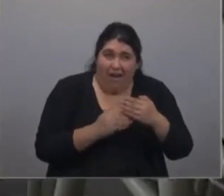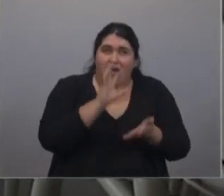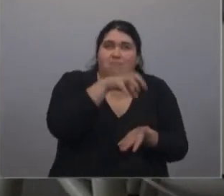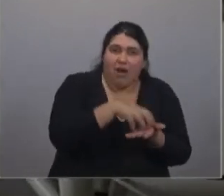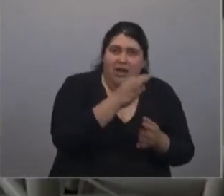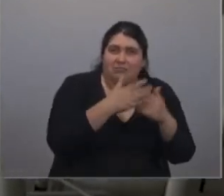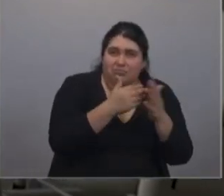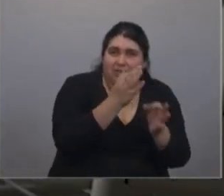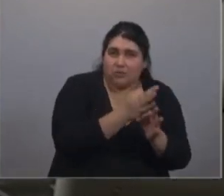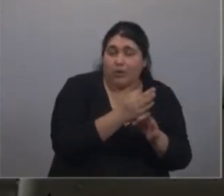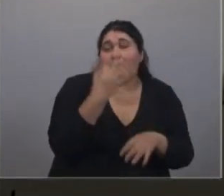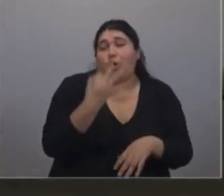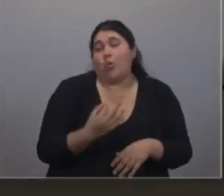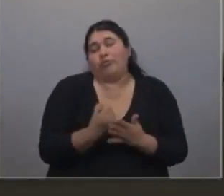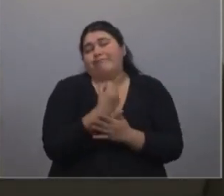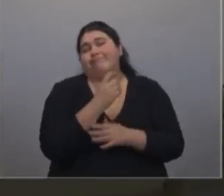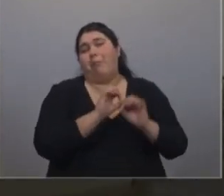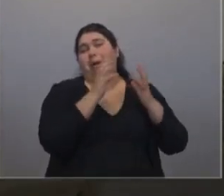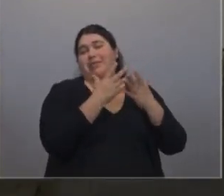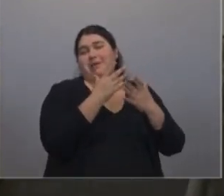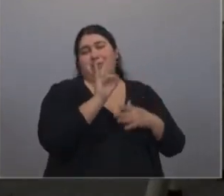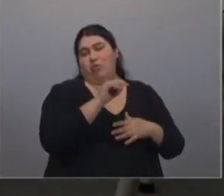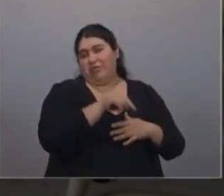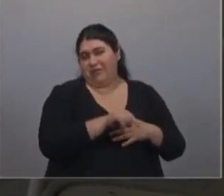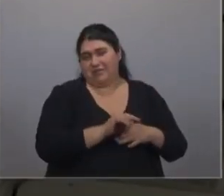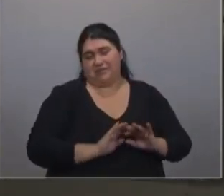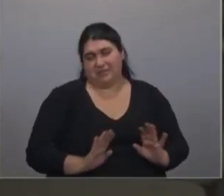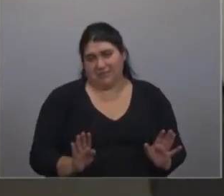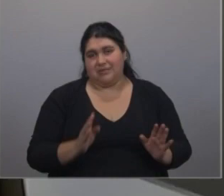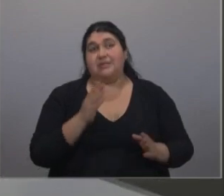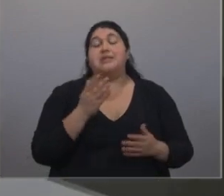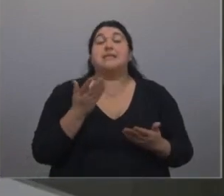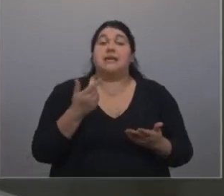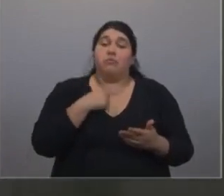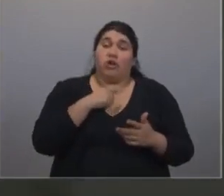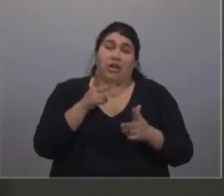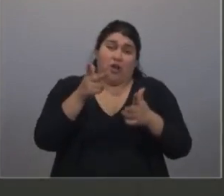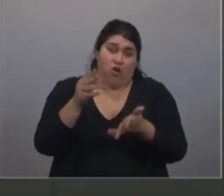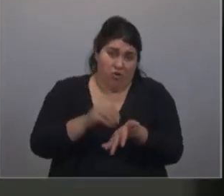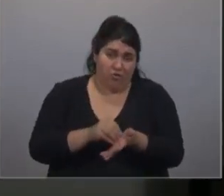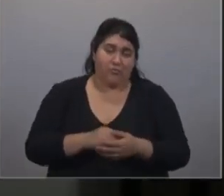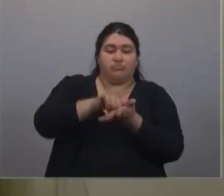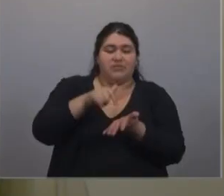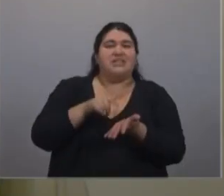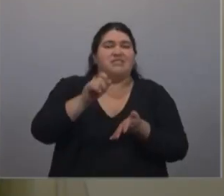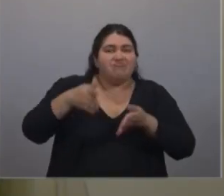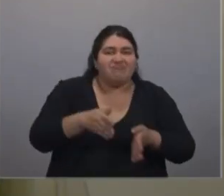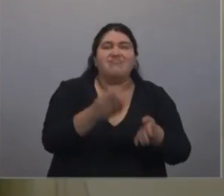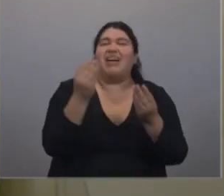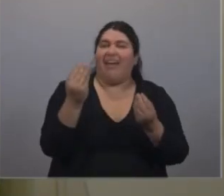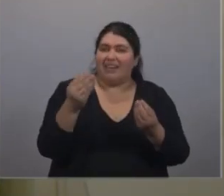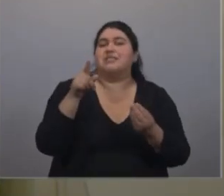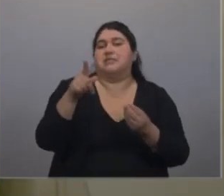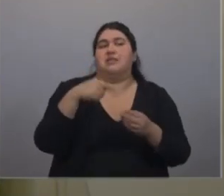Estados Unidos, llegaron acá por una ruta, que quién la hizo, el Estado, tomándose un avión, que quién lo hizo, el Estado, los cuida